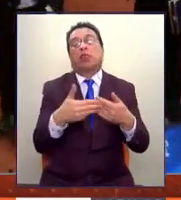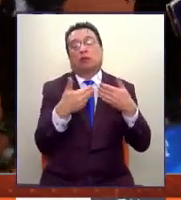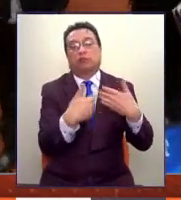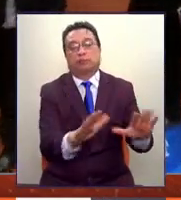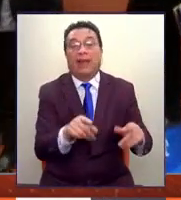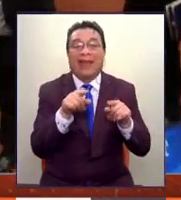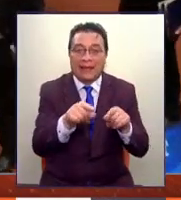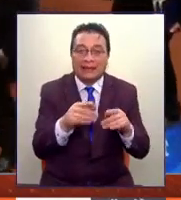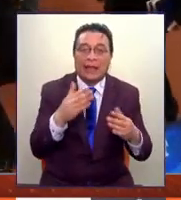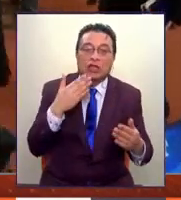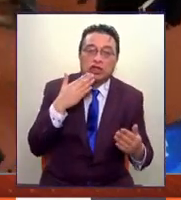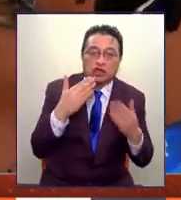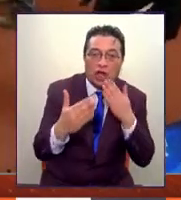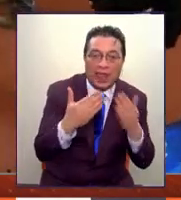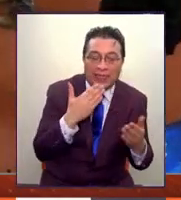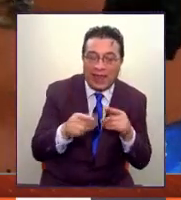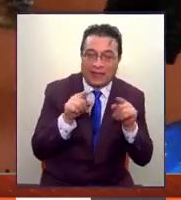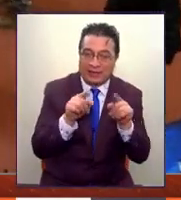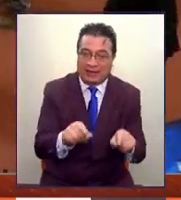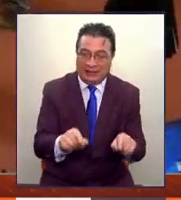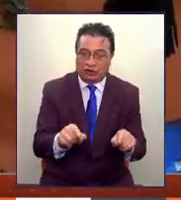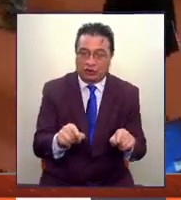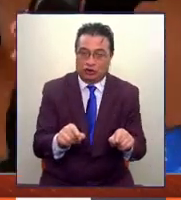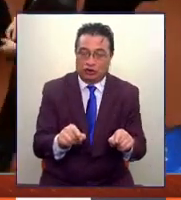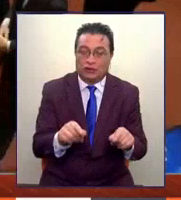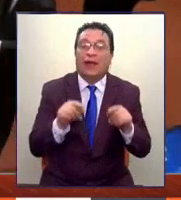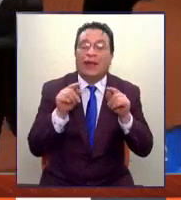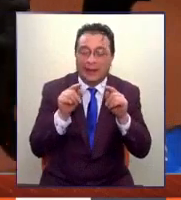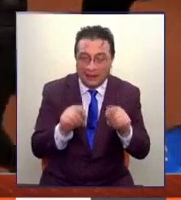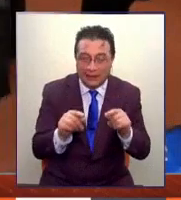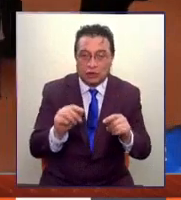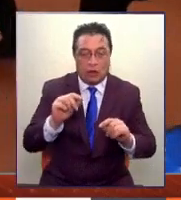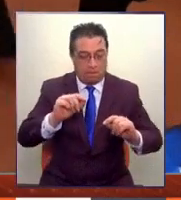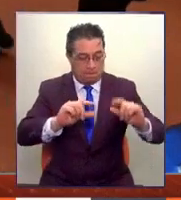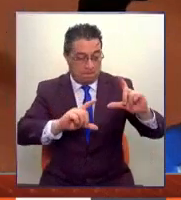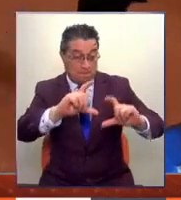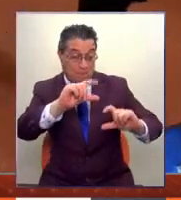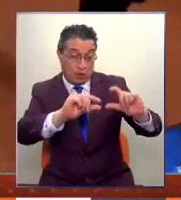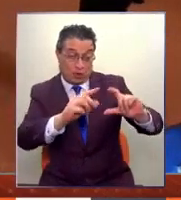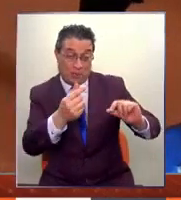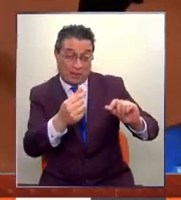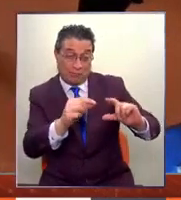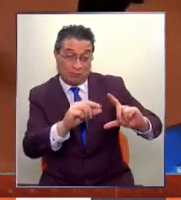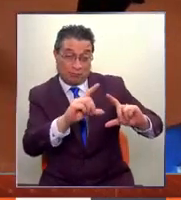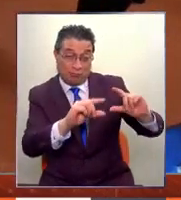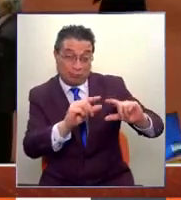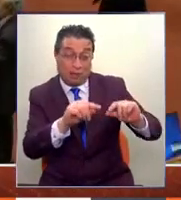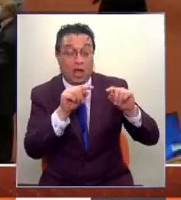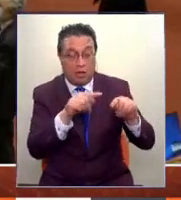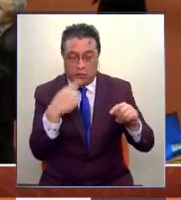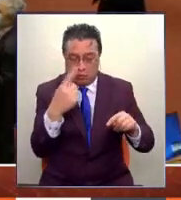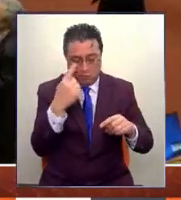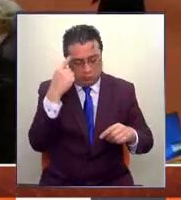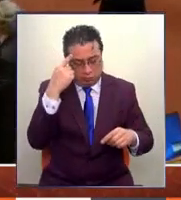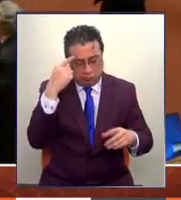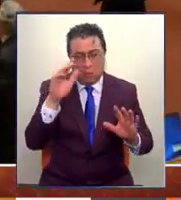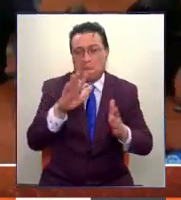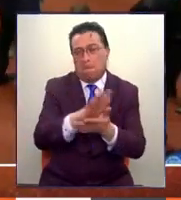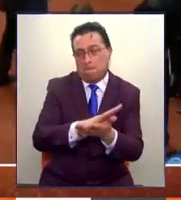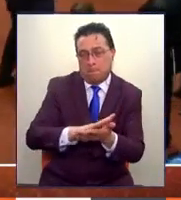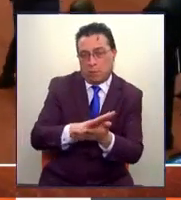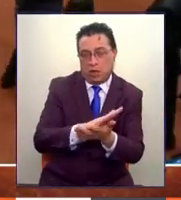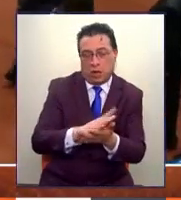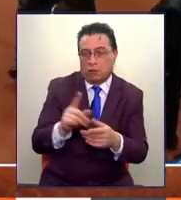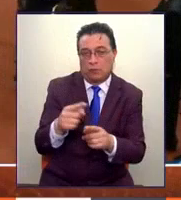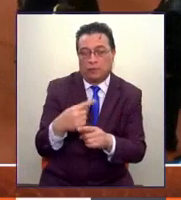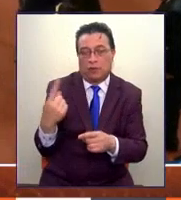solidaridad, Connie, los montos asociados, nosotros hemos hecho las estimaciones pensando, por ejemplo, en el